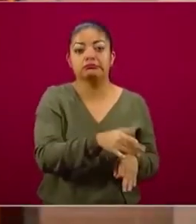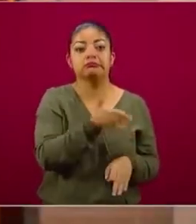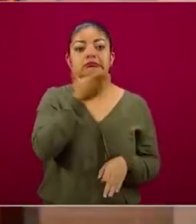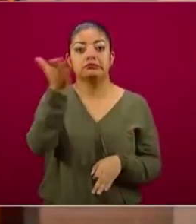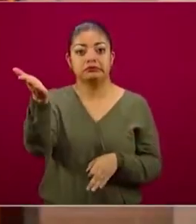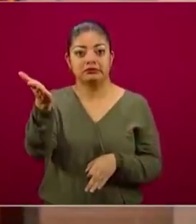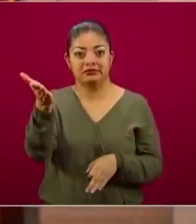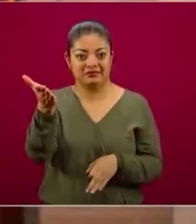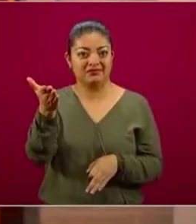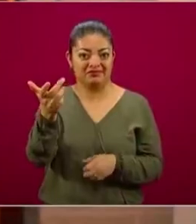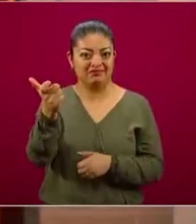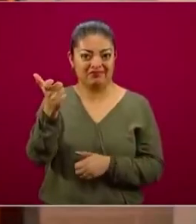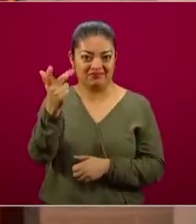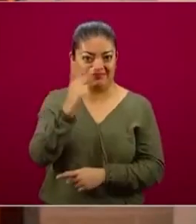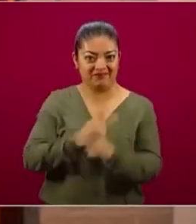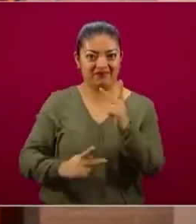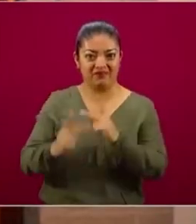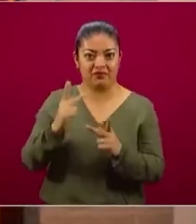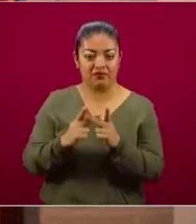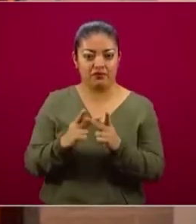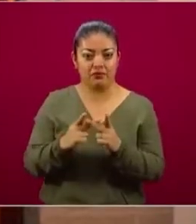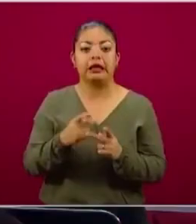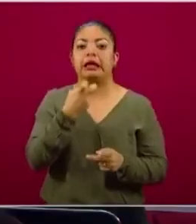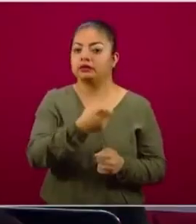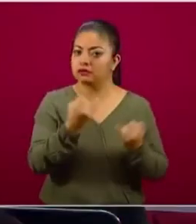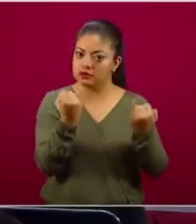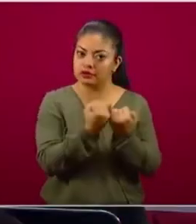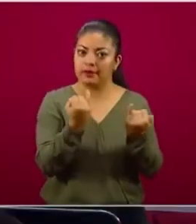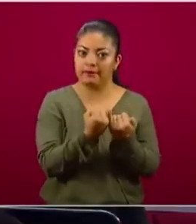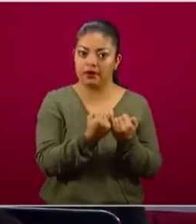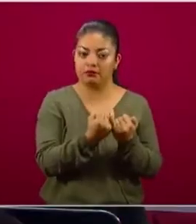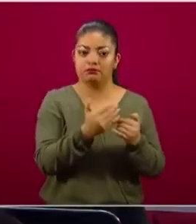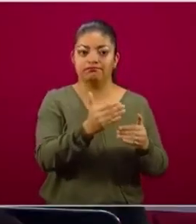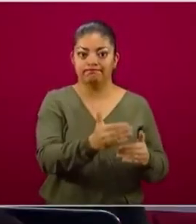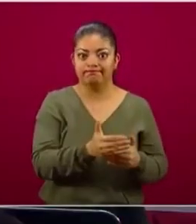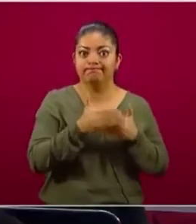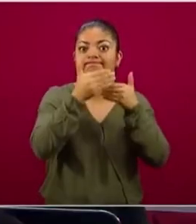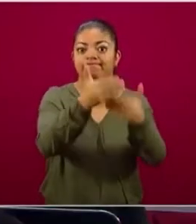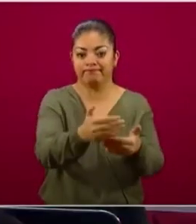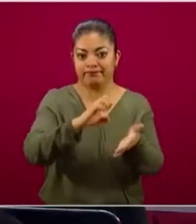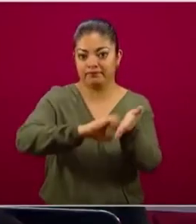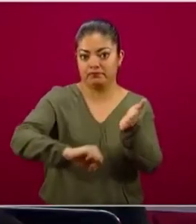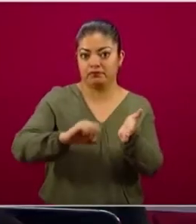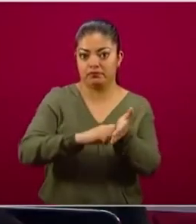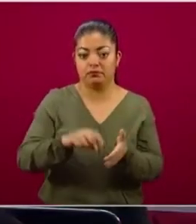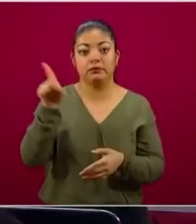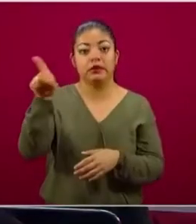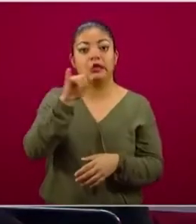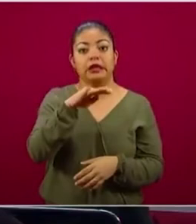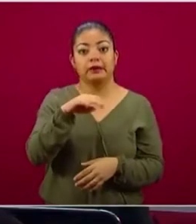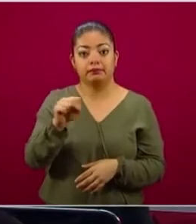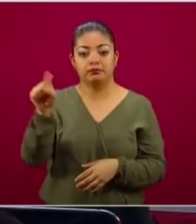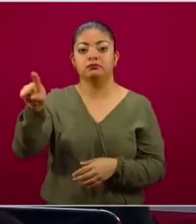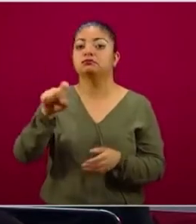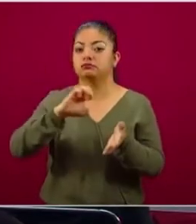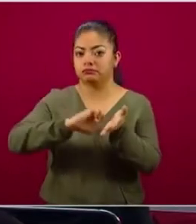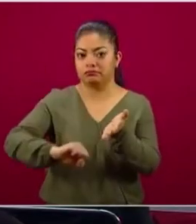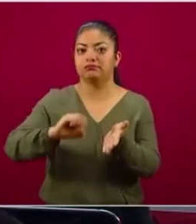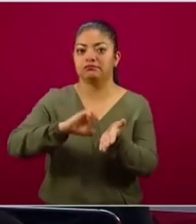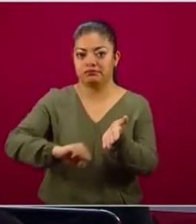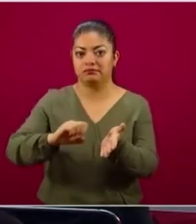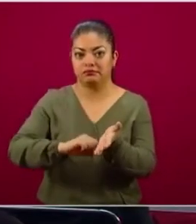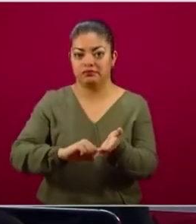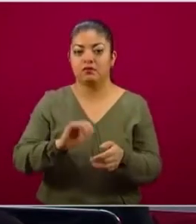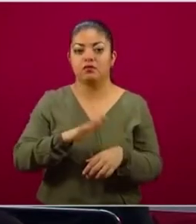momento lo que estamos haciendo es posponer el pago. Y es un crédito que retiene el Seguro Social, por eso lo podíamos plantear así,